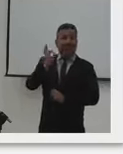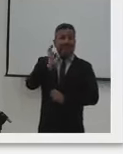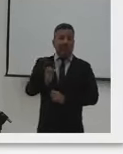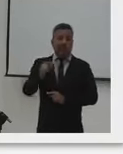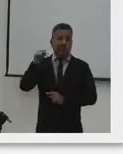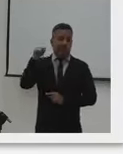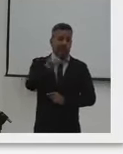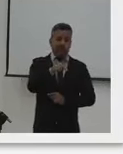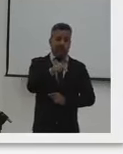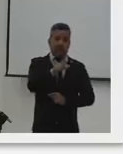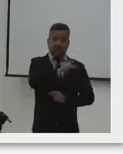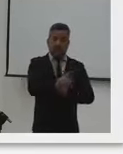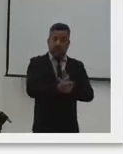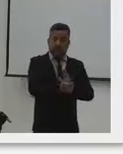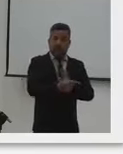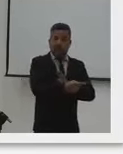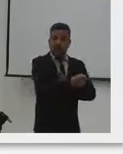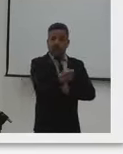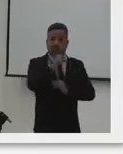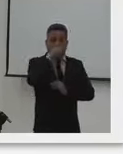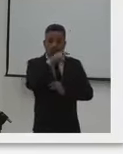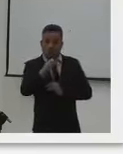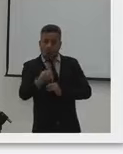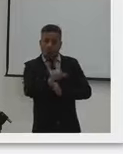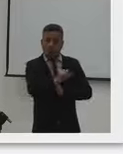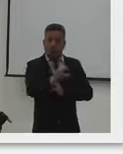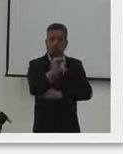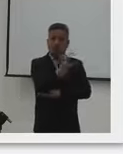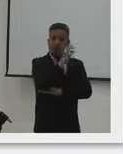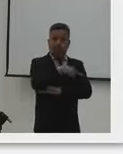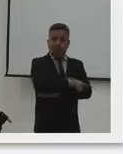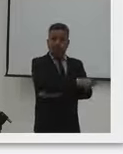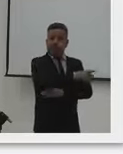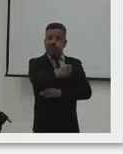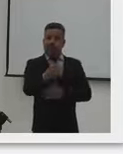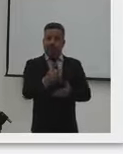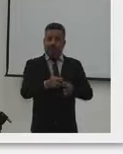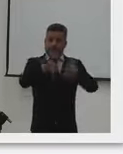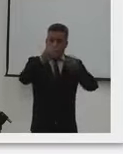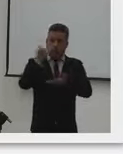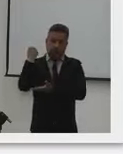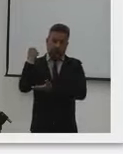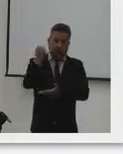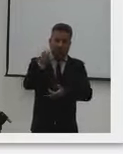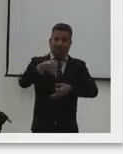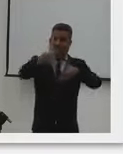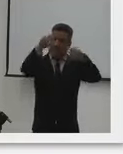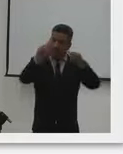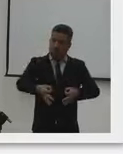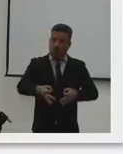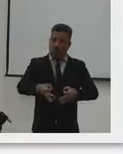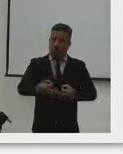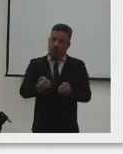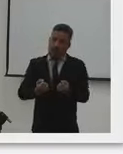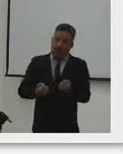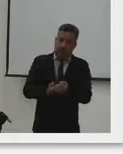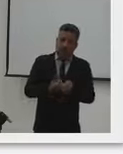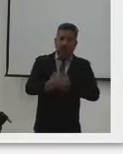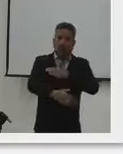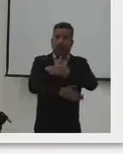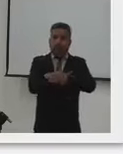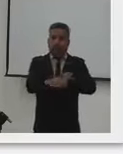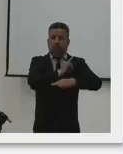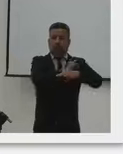siempre nuestros potenciales talentos, nuestros niños y niñas de Colombia tengan asegurados recursos y que tengan ese